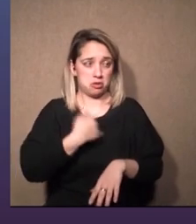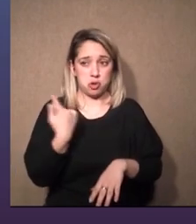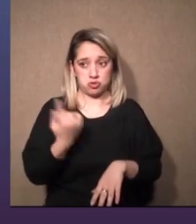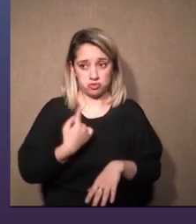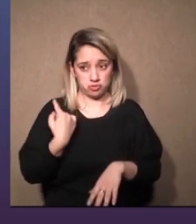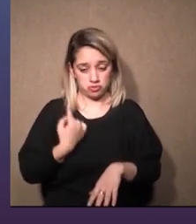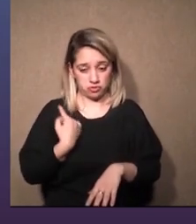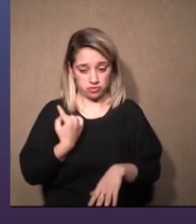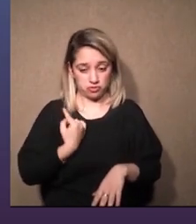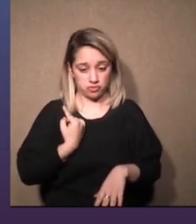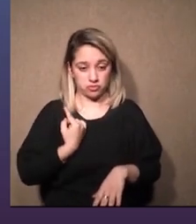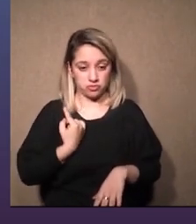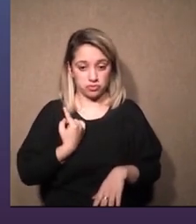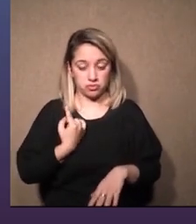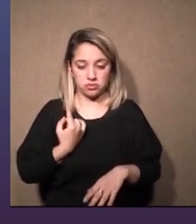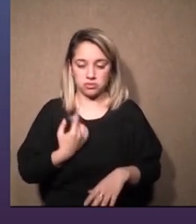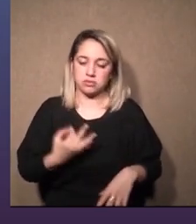acá